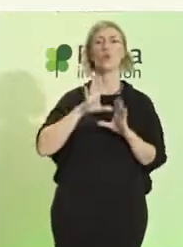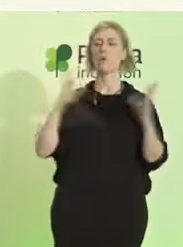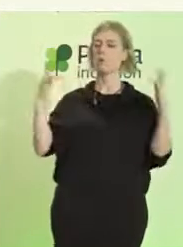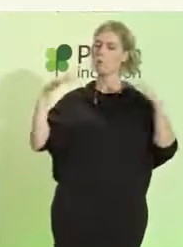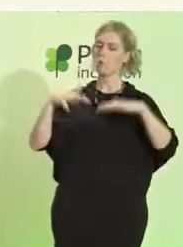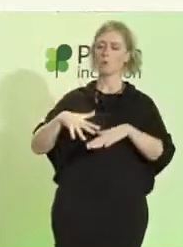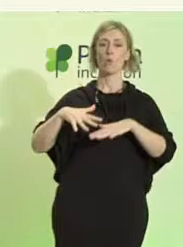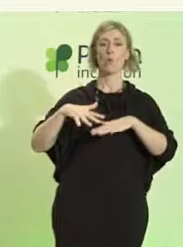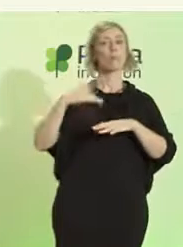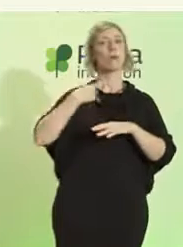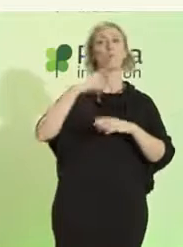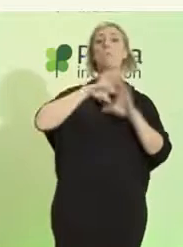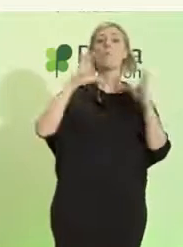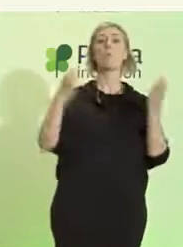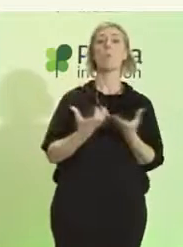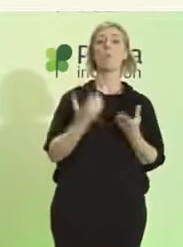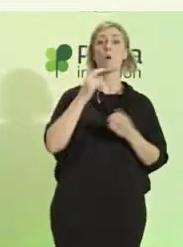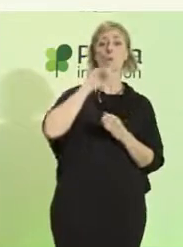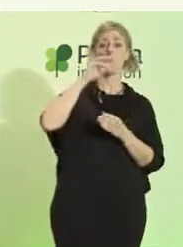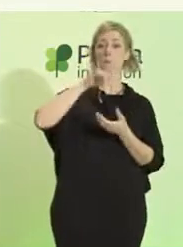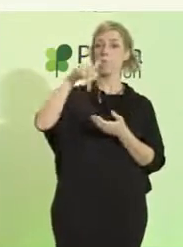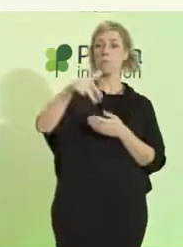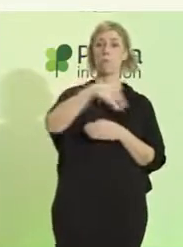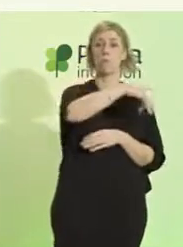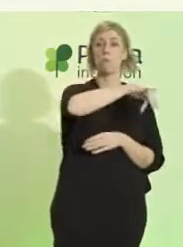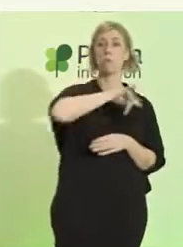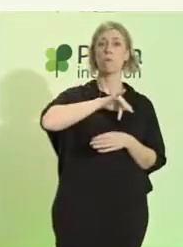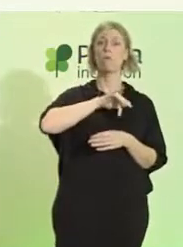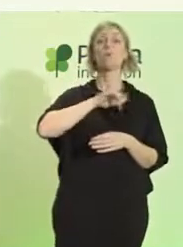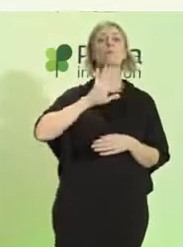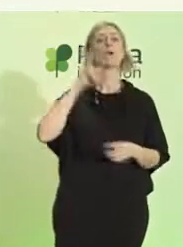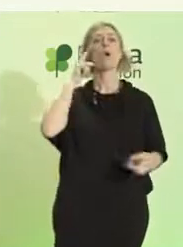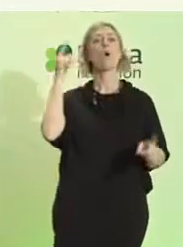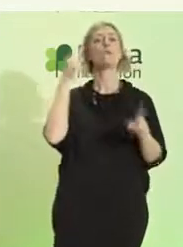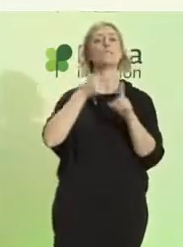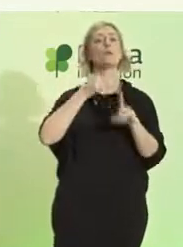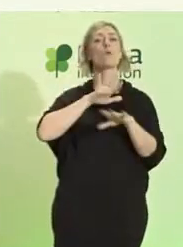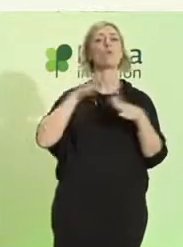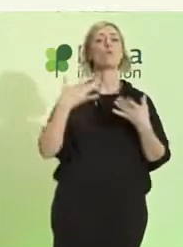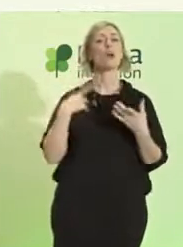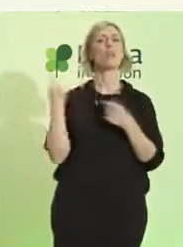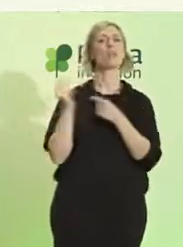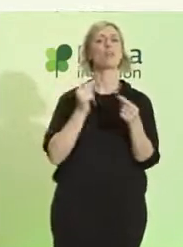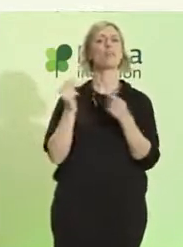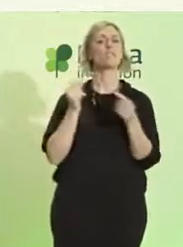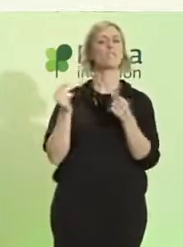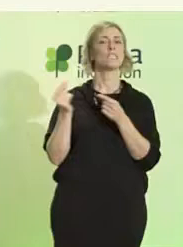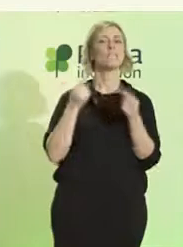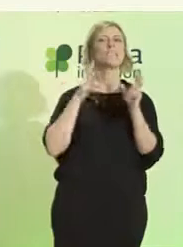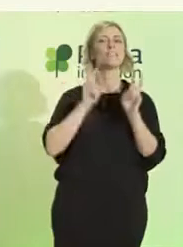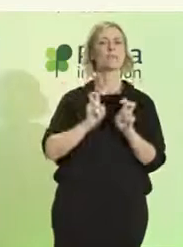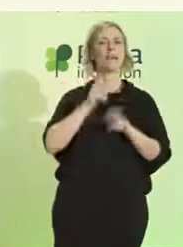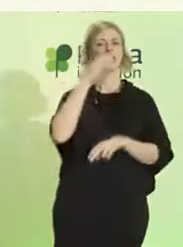con el propósito de debatir temas que nos interesan y que afectan nuestra vida.